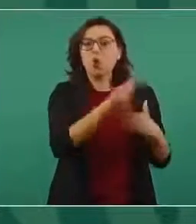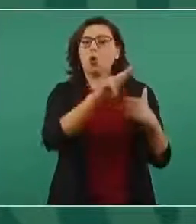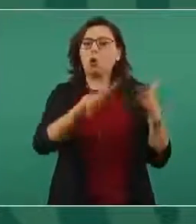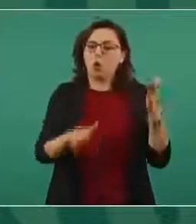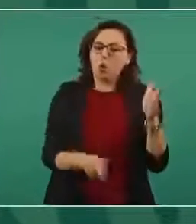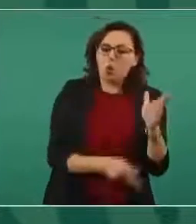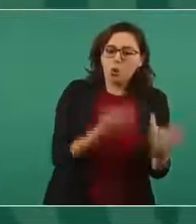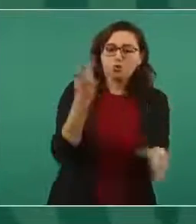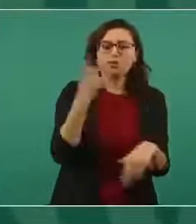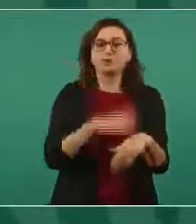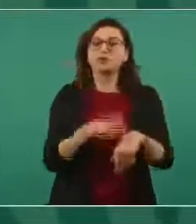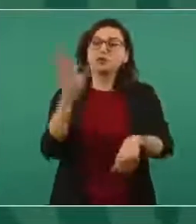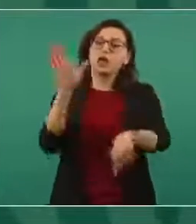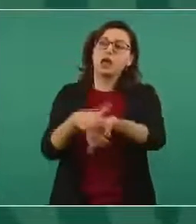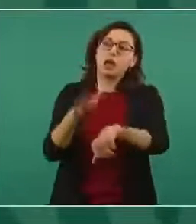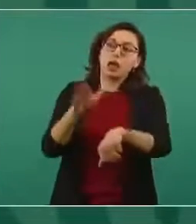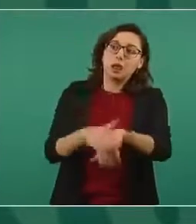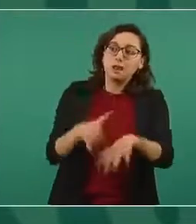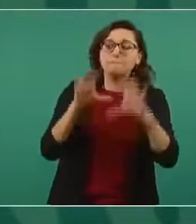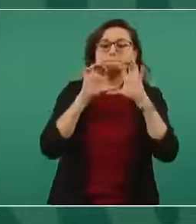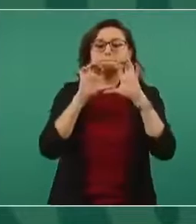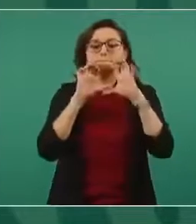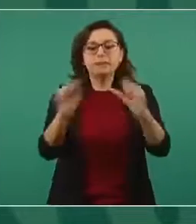fueron a traer a Maximiliano.